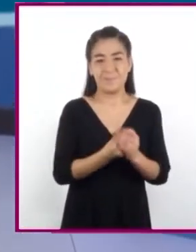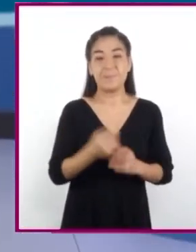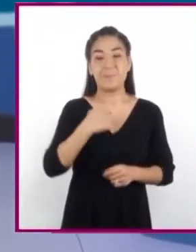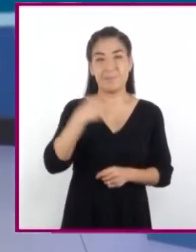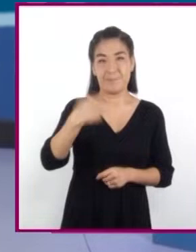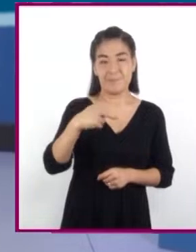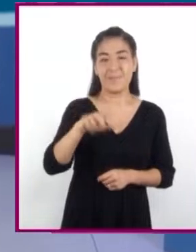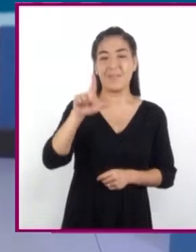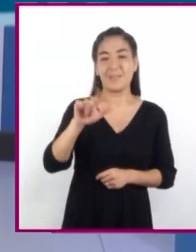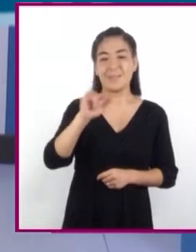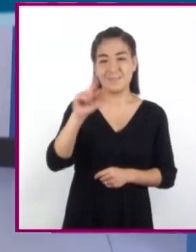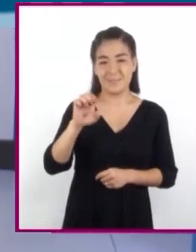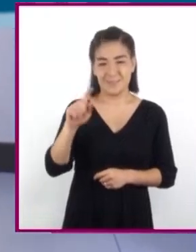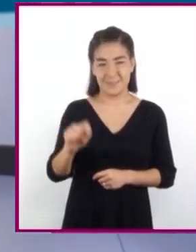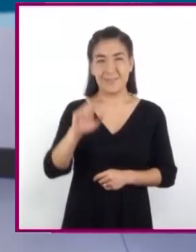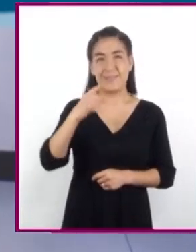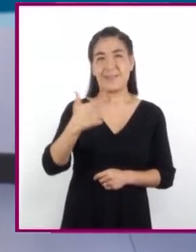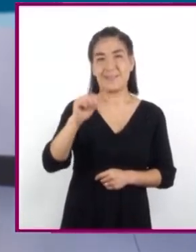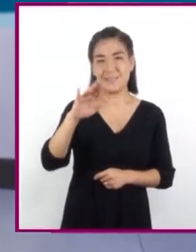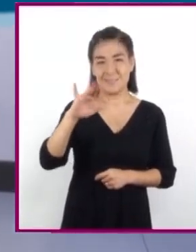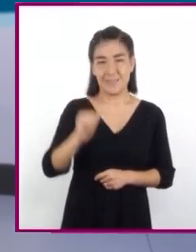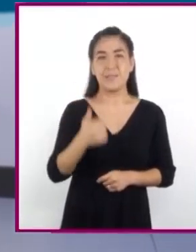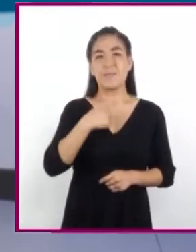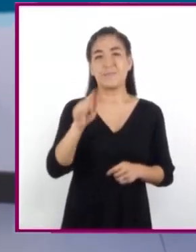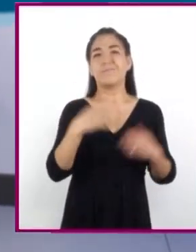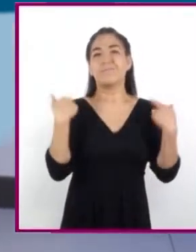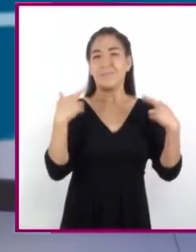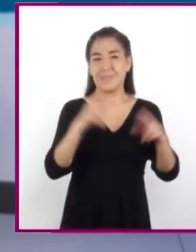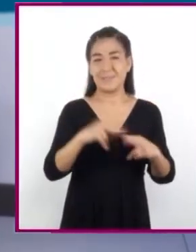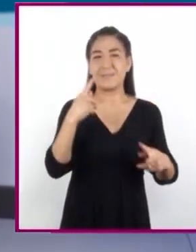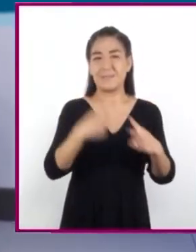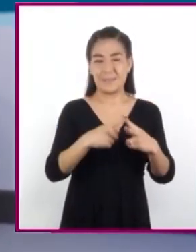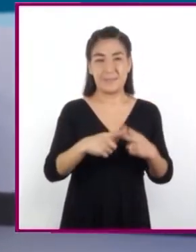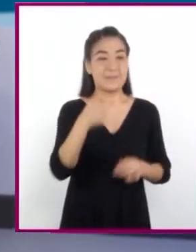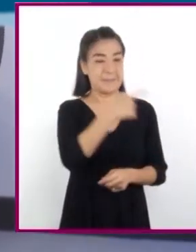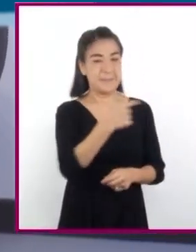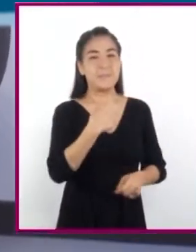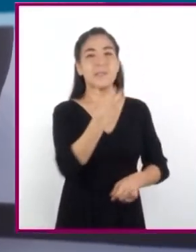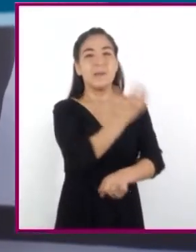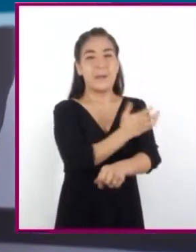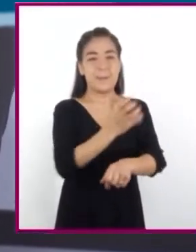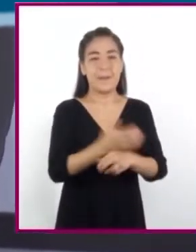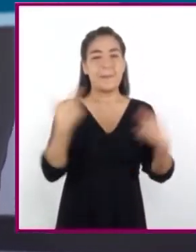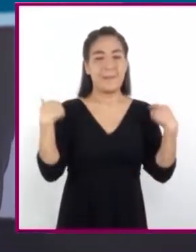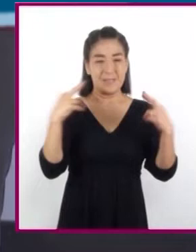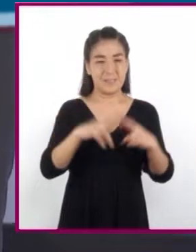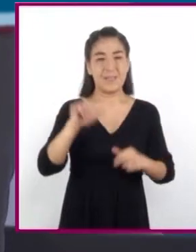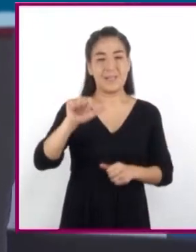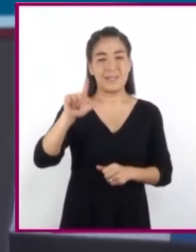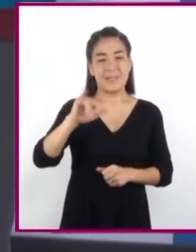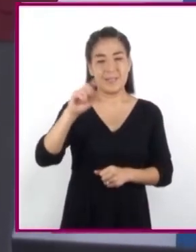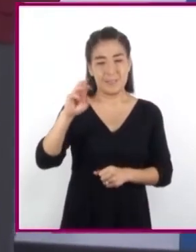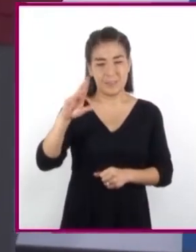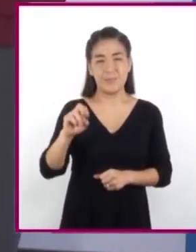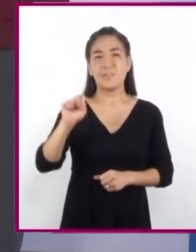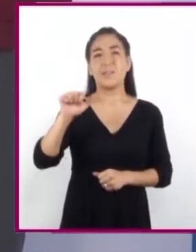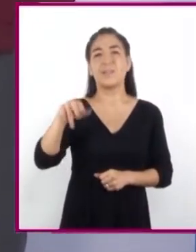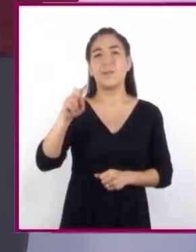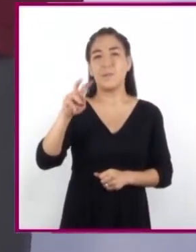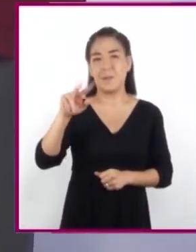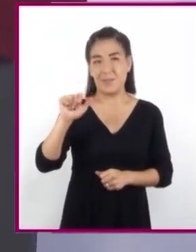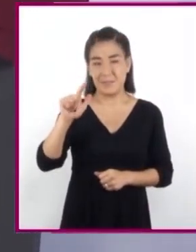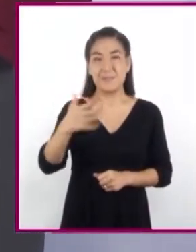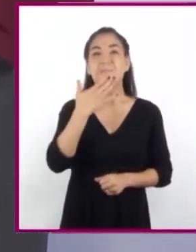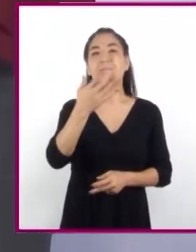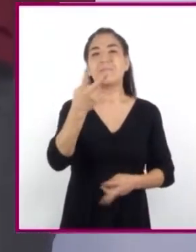Mi nombre es Lizeth García León, soy profesora de matemáticas y mi compañero es el profesor Alejandro Sandoval. Les damos la